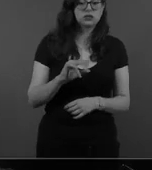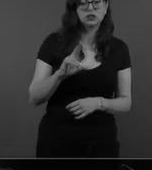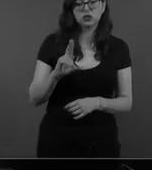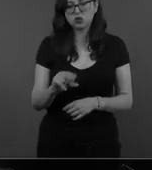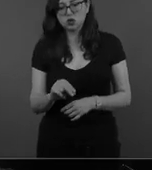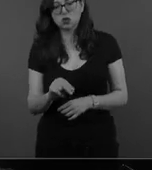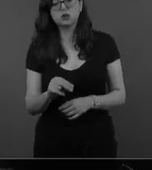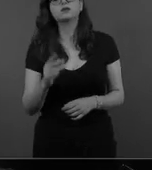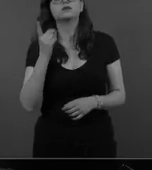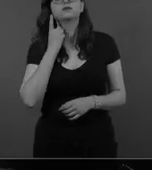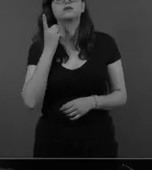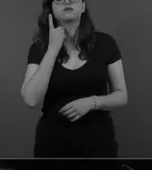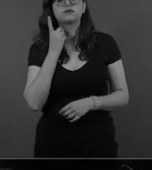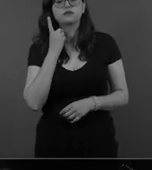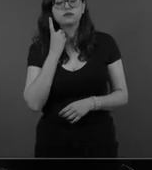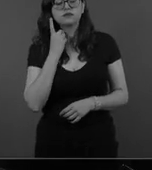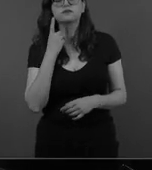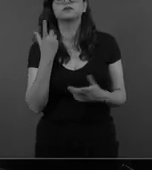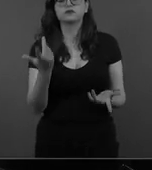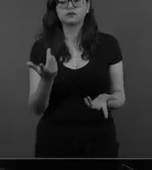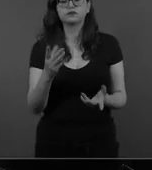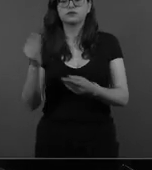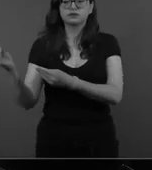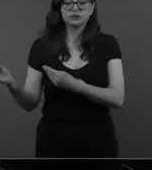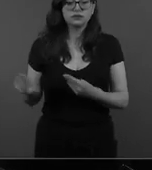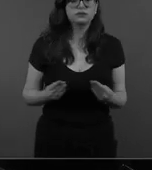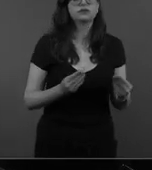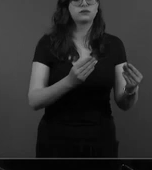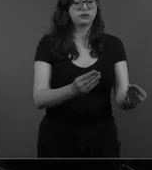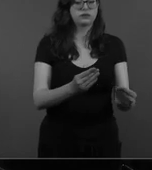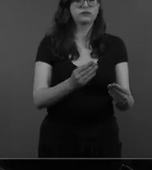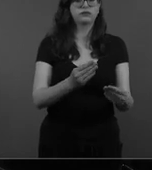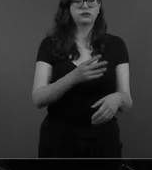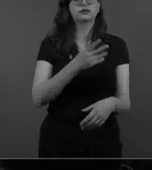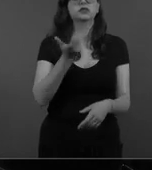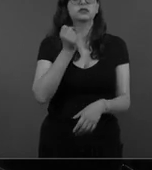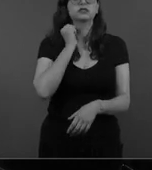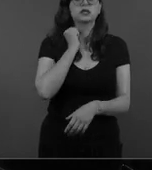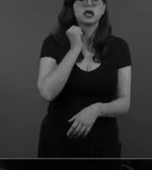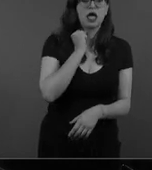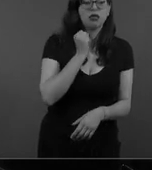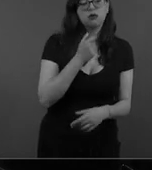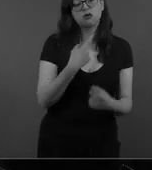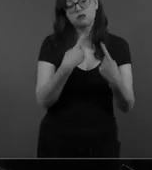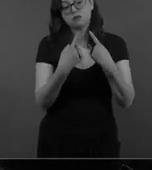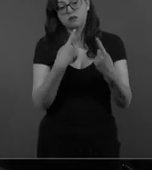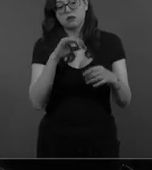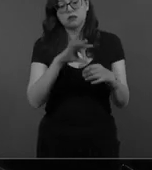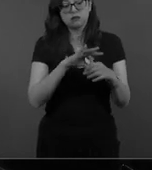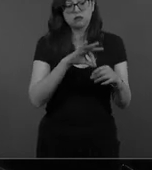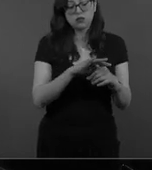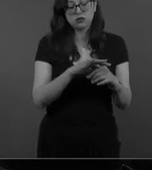fundamental en la Cámara de Diputados para posteriormente sea discutida y en su caso esperemos aprobada